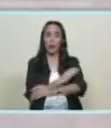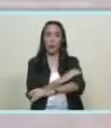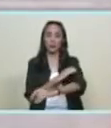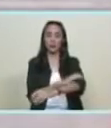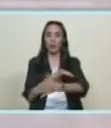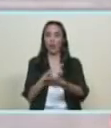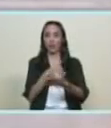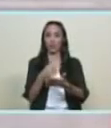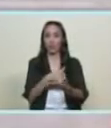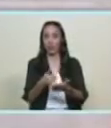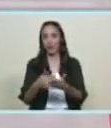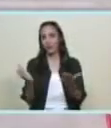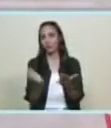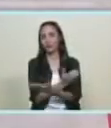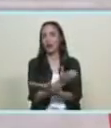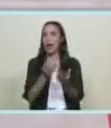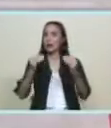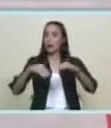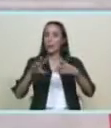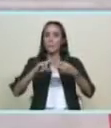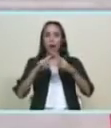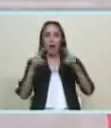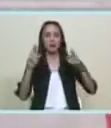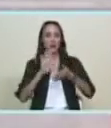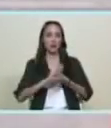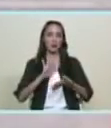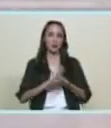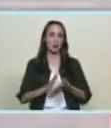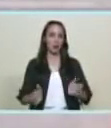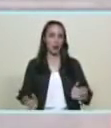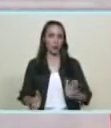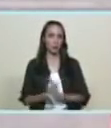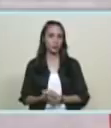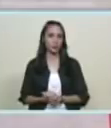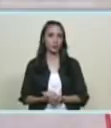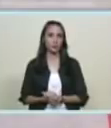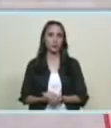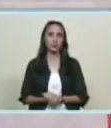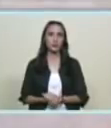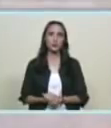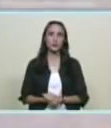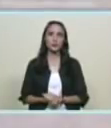derecha más paz y felicidad hay en el país eso es una fórmula